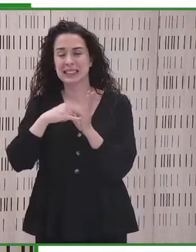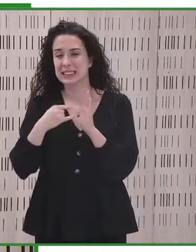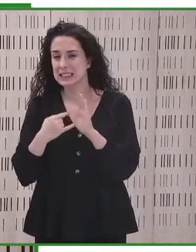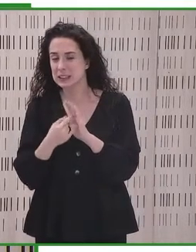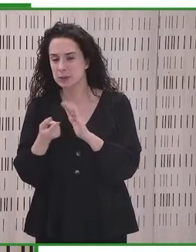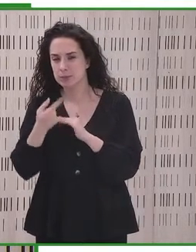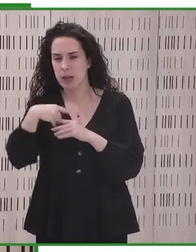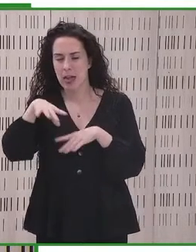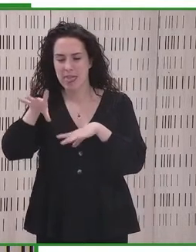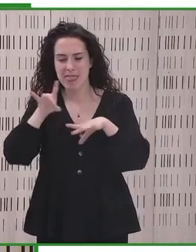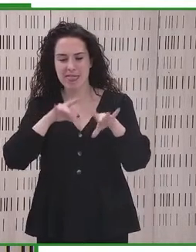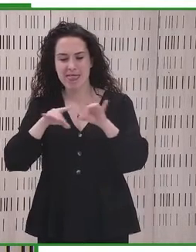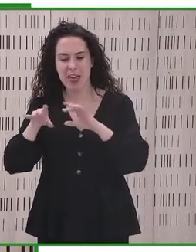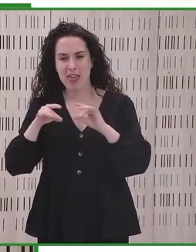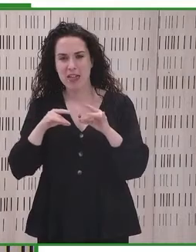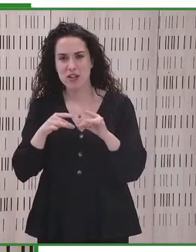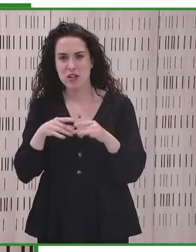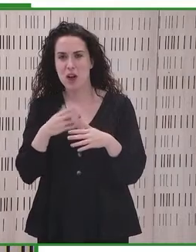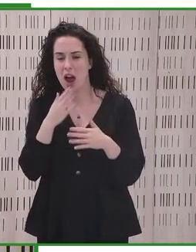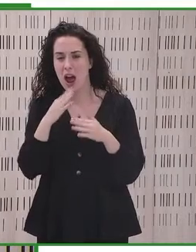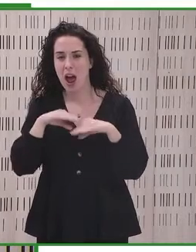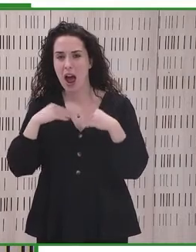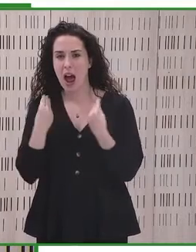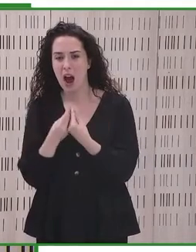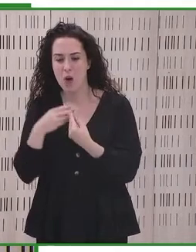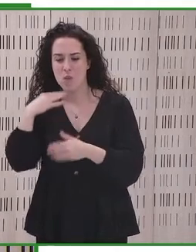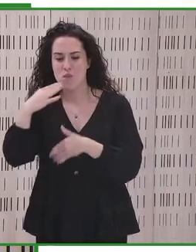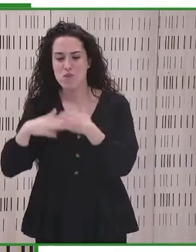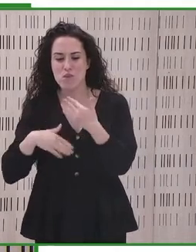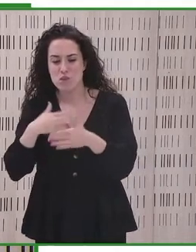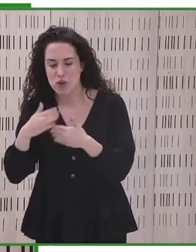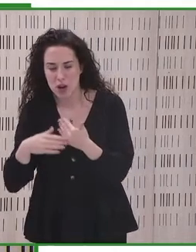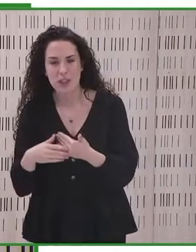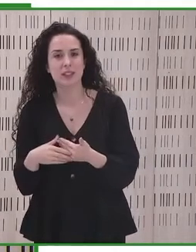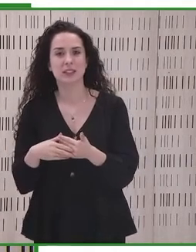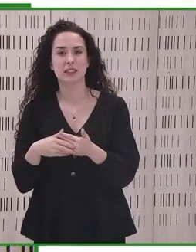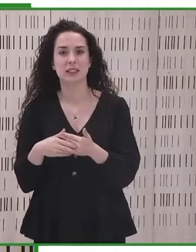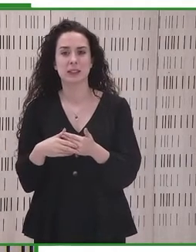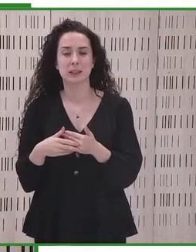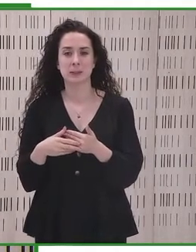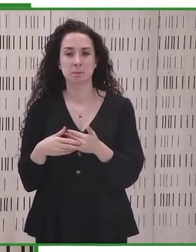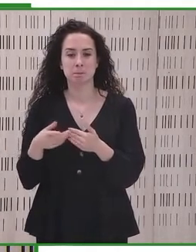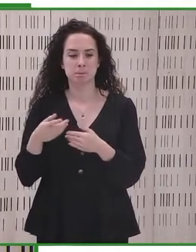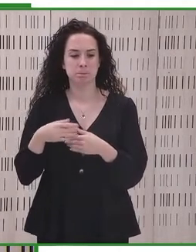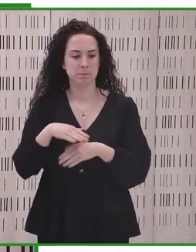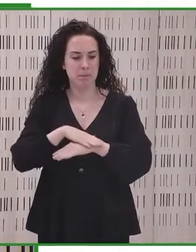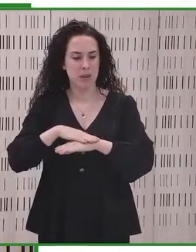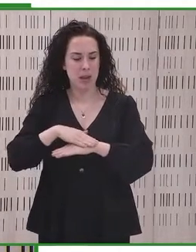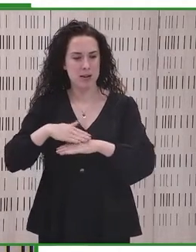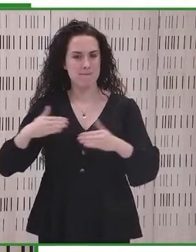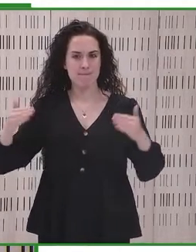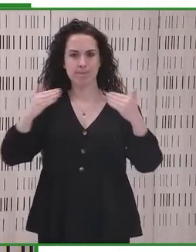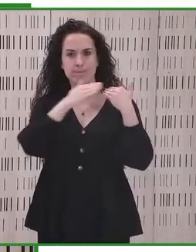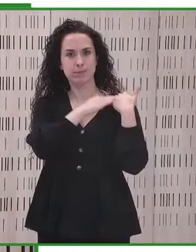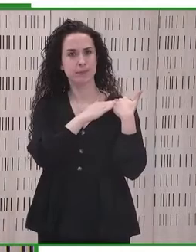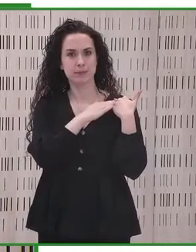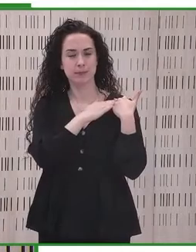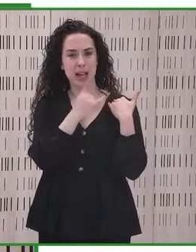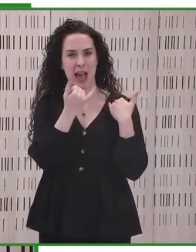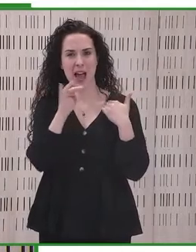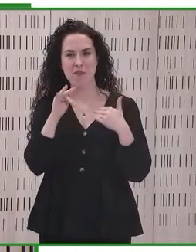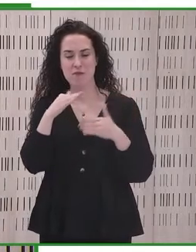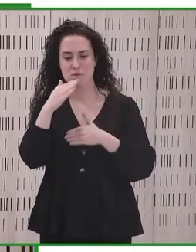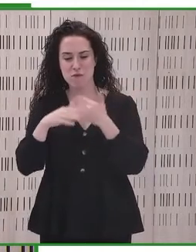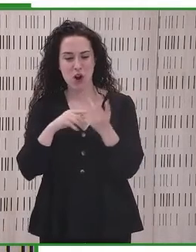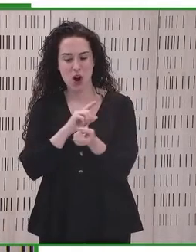sistema de cómo se toman las decisiones, el proceso de participación, que no hay nada para nosotros y nosotros. Las